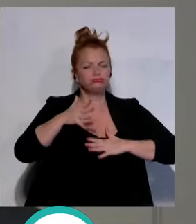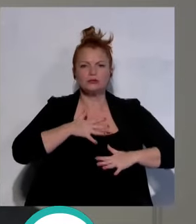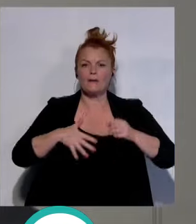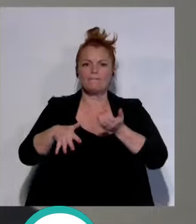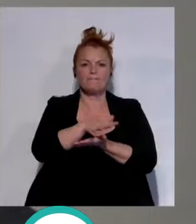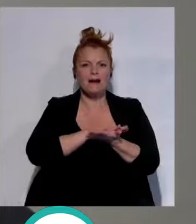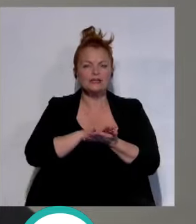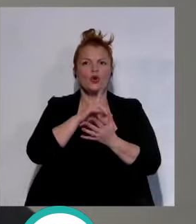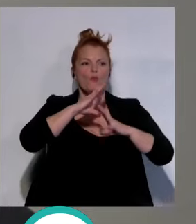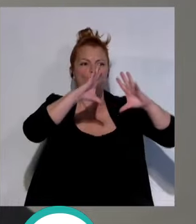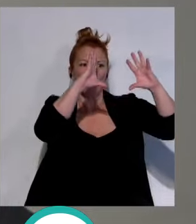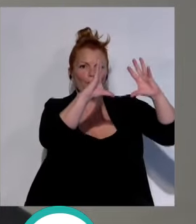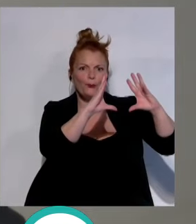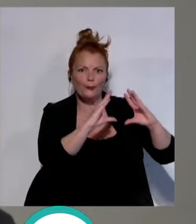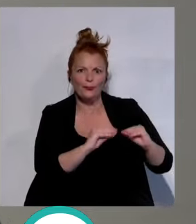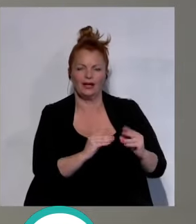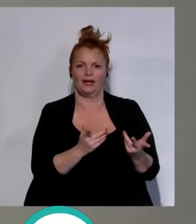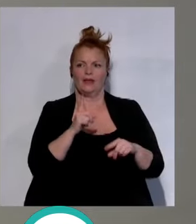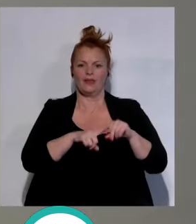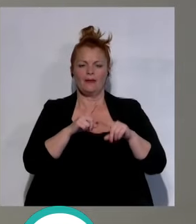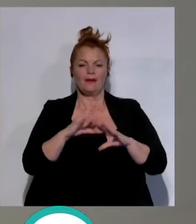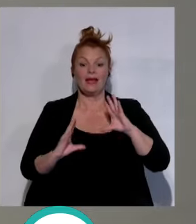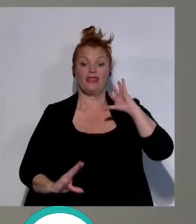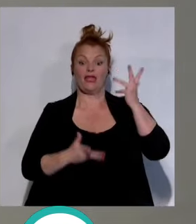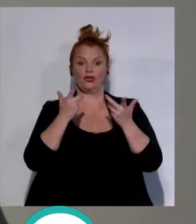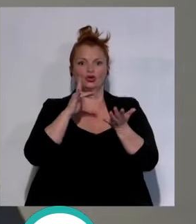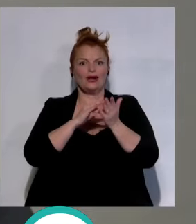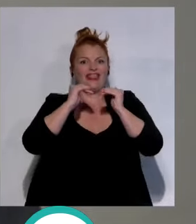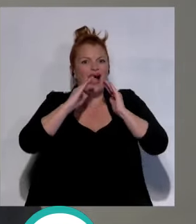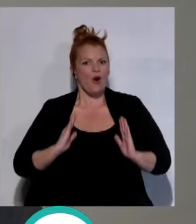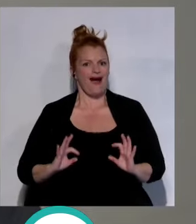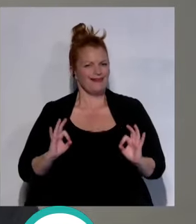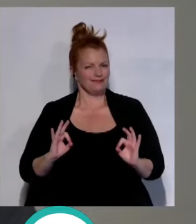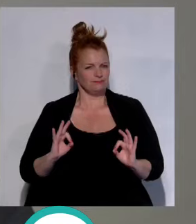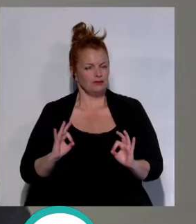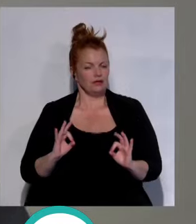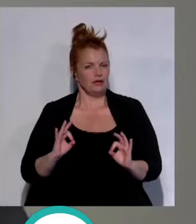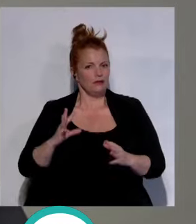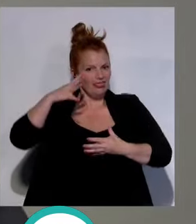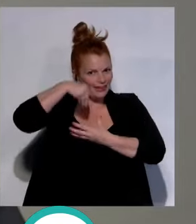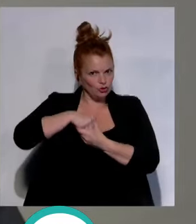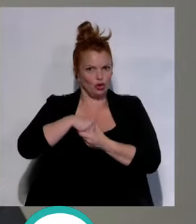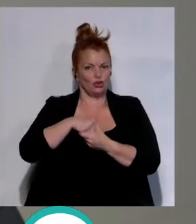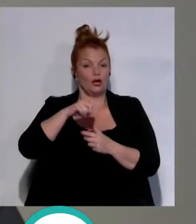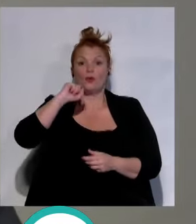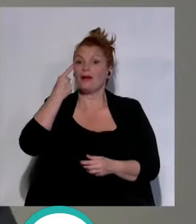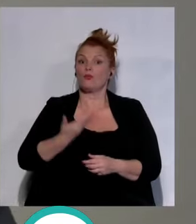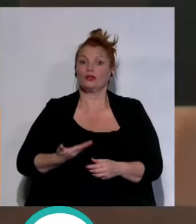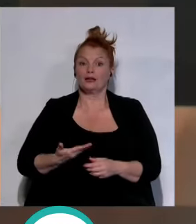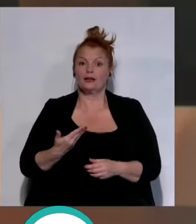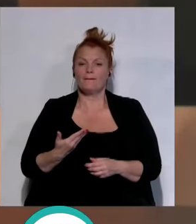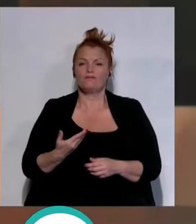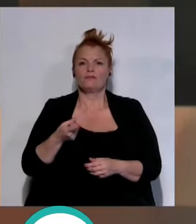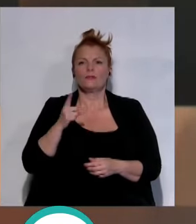cómo apagar los pequeños incendios que podamos tener en el hogar y después lo más importante que yo creo que es un poco